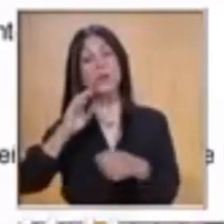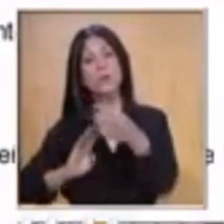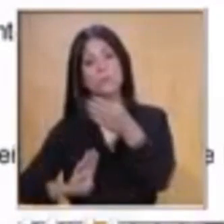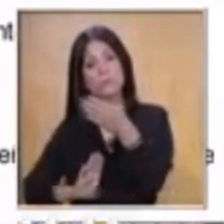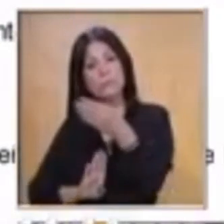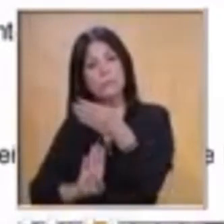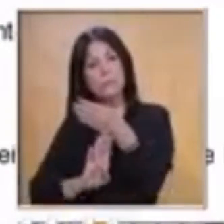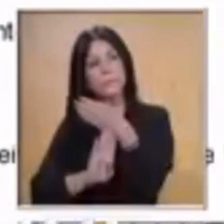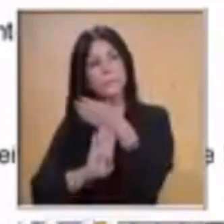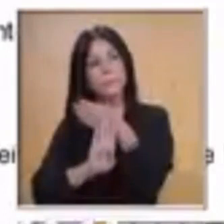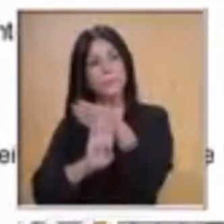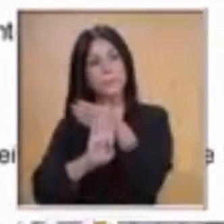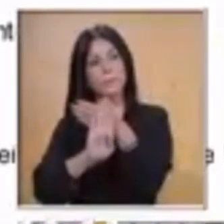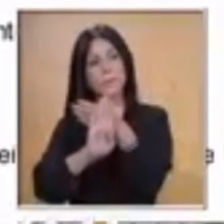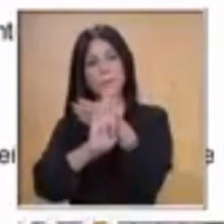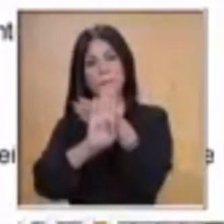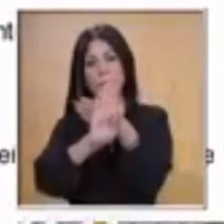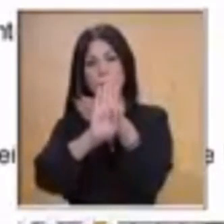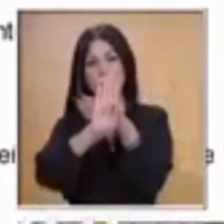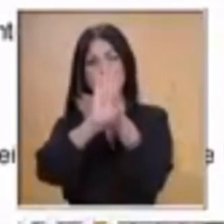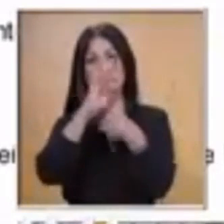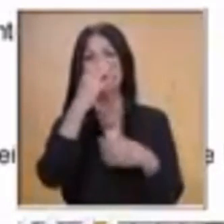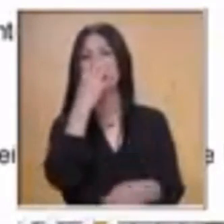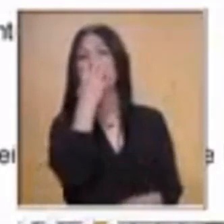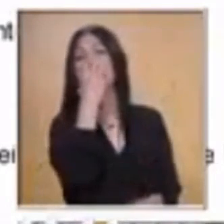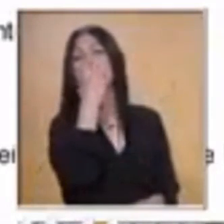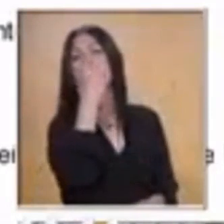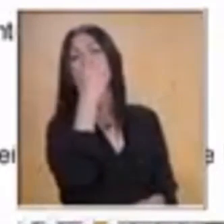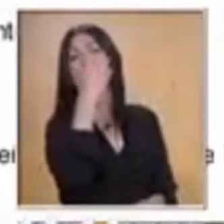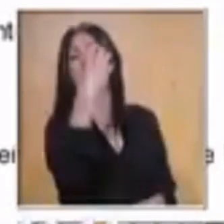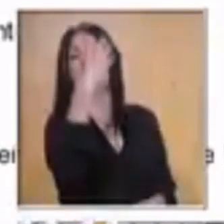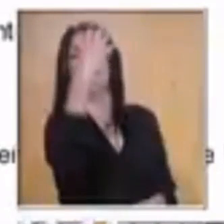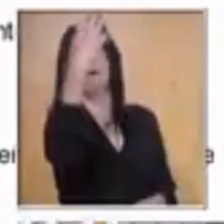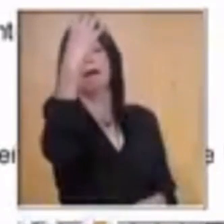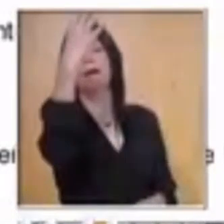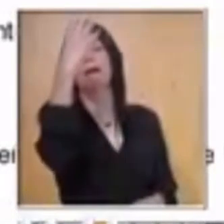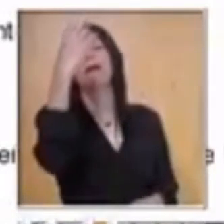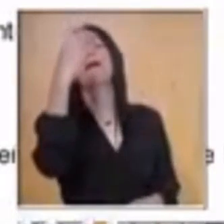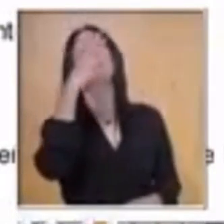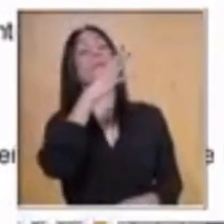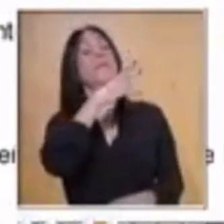lamento. ¡Ay, mis hijos!